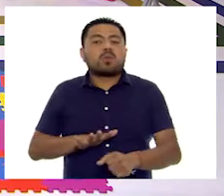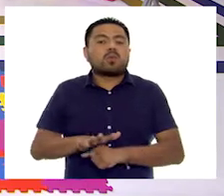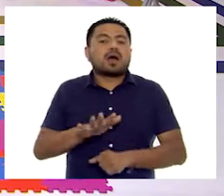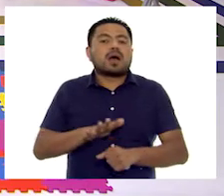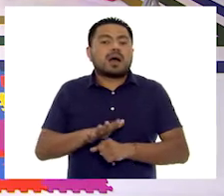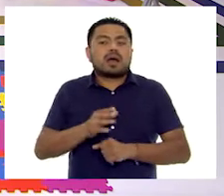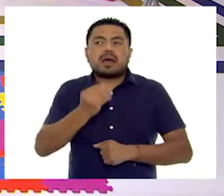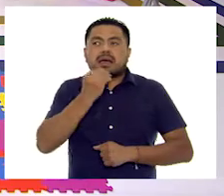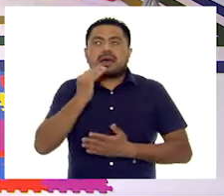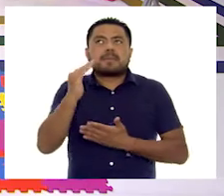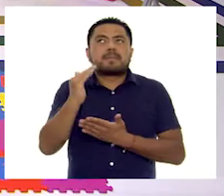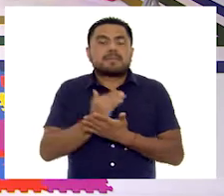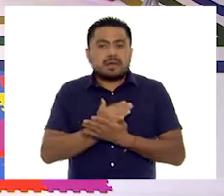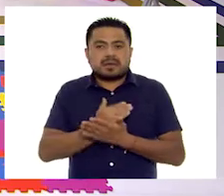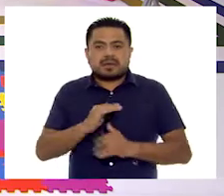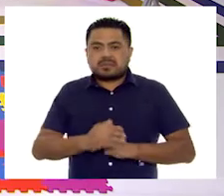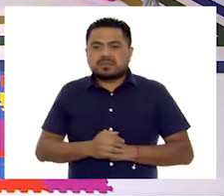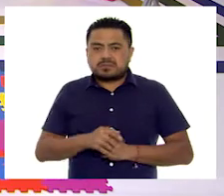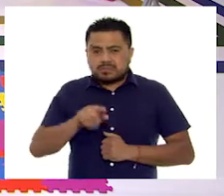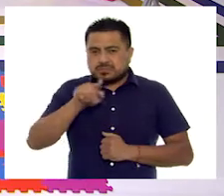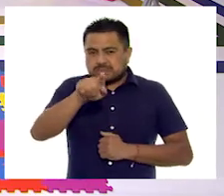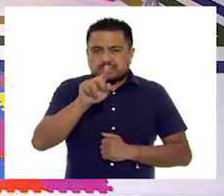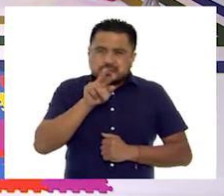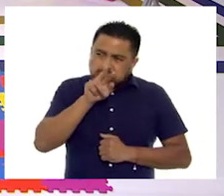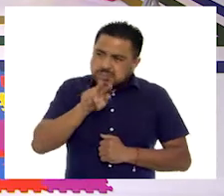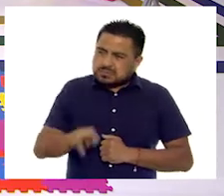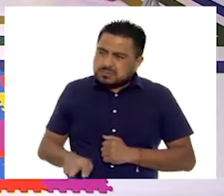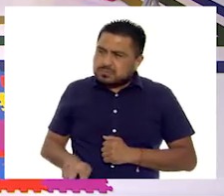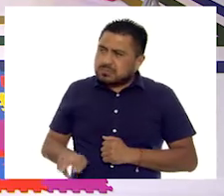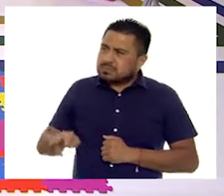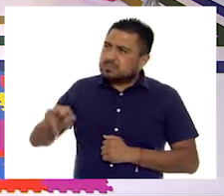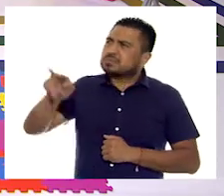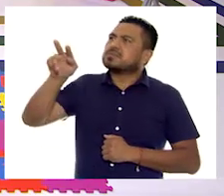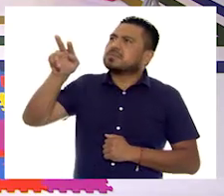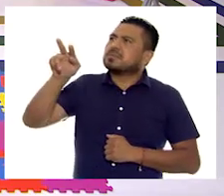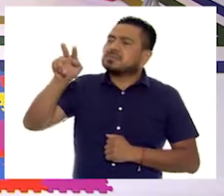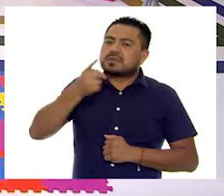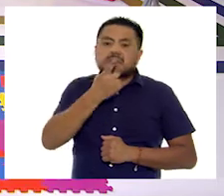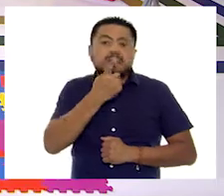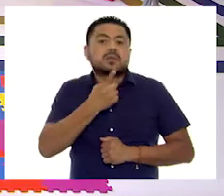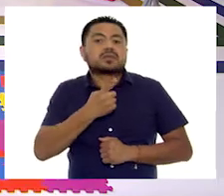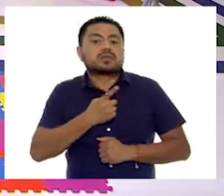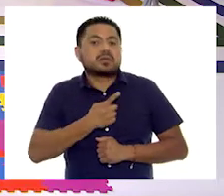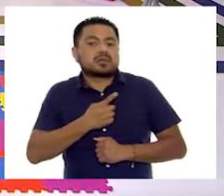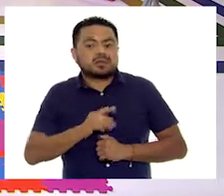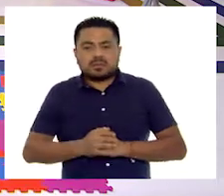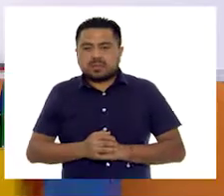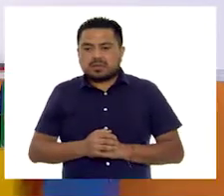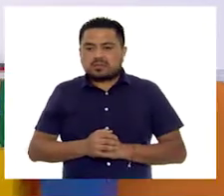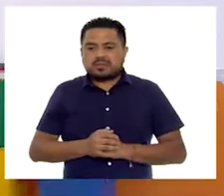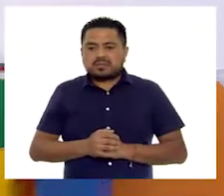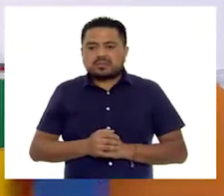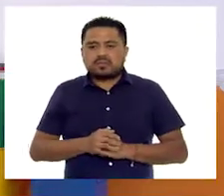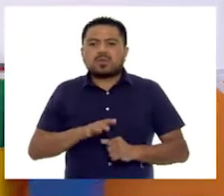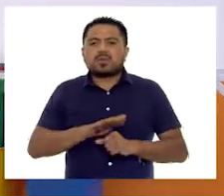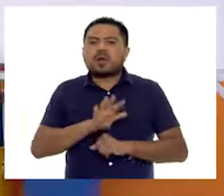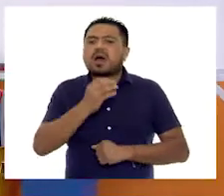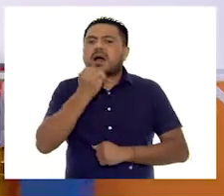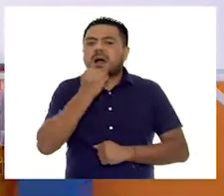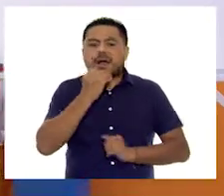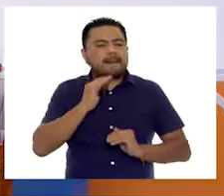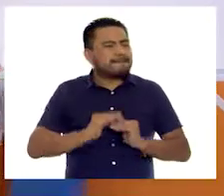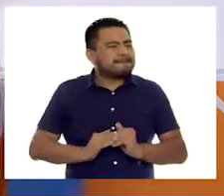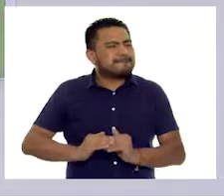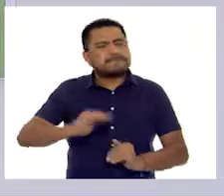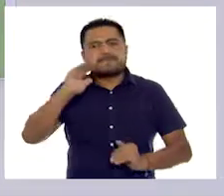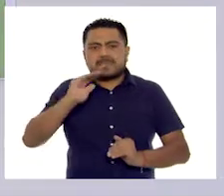se consumían menos? Ustedes observen la tabla y díganme, ¿qué alimentos fueron los